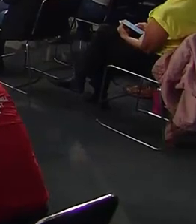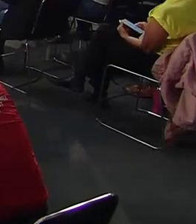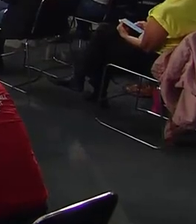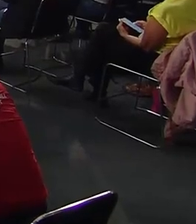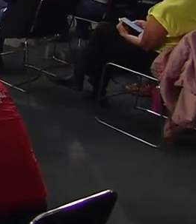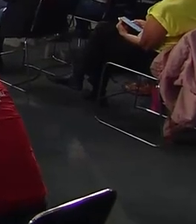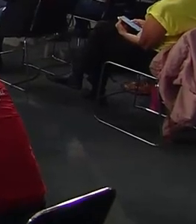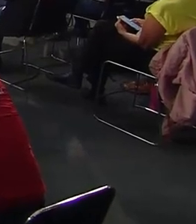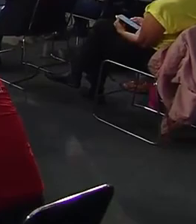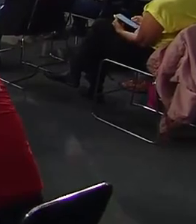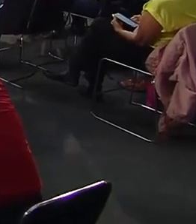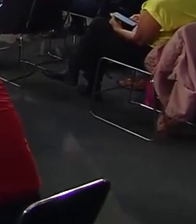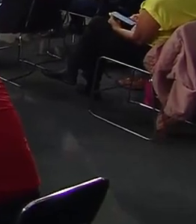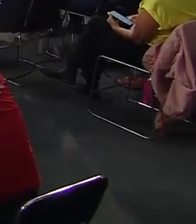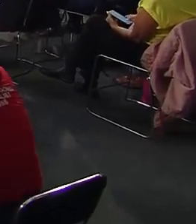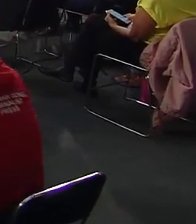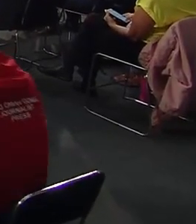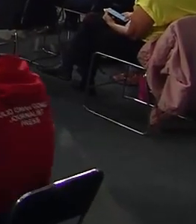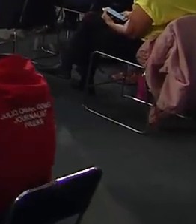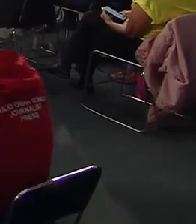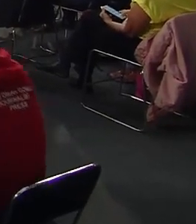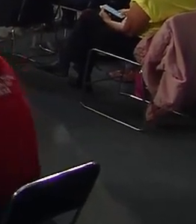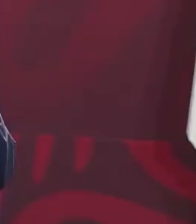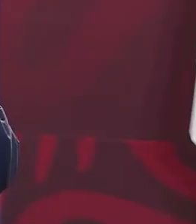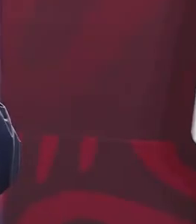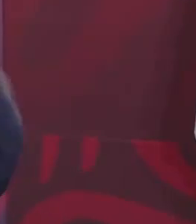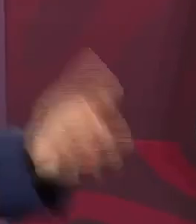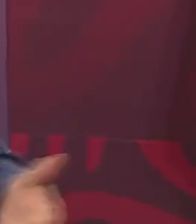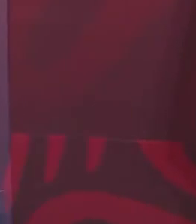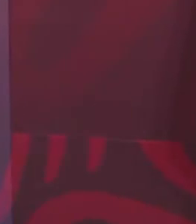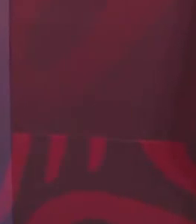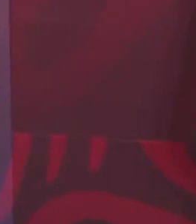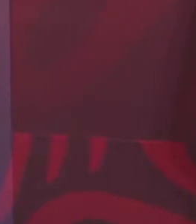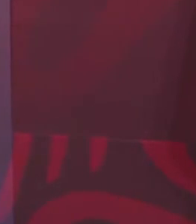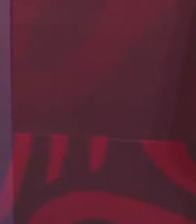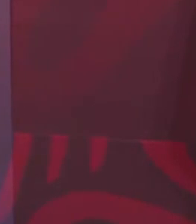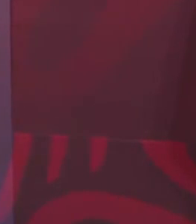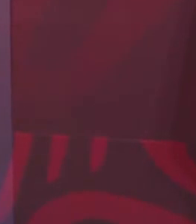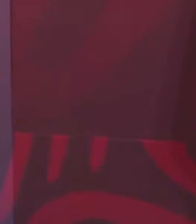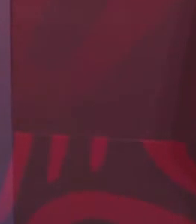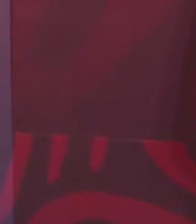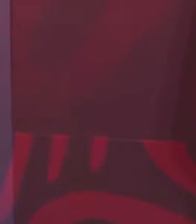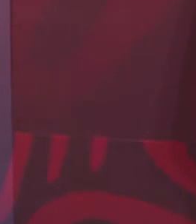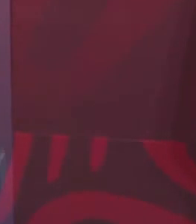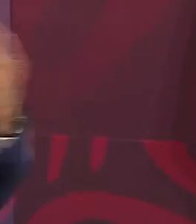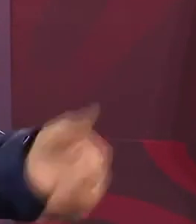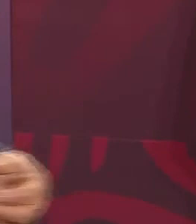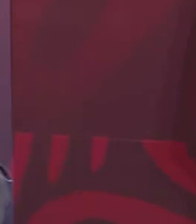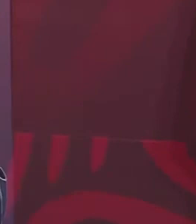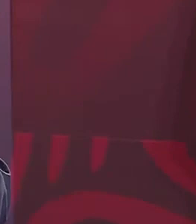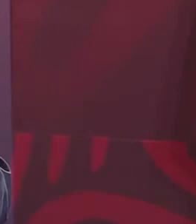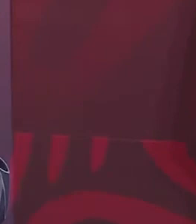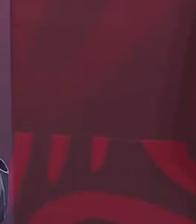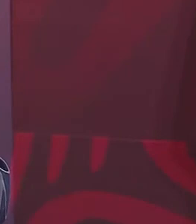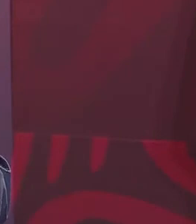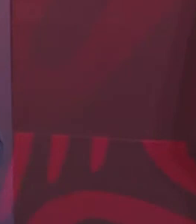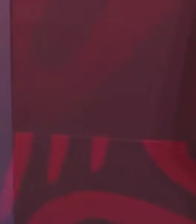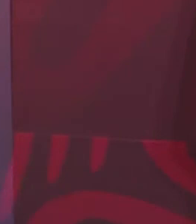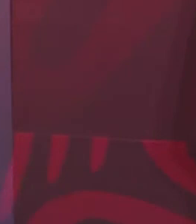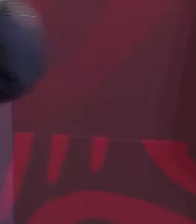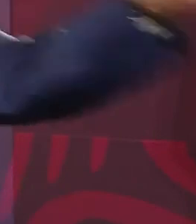Y se presentaron denuncias y amparos.